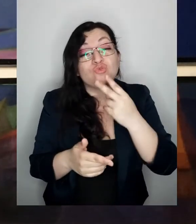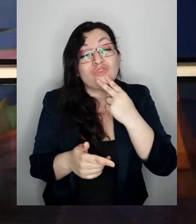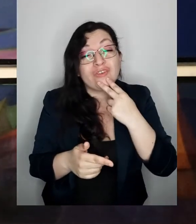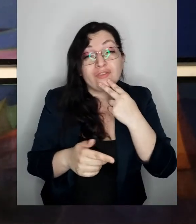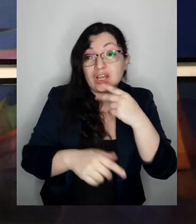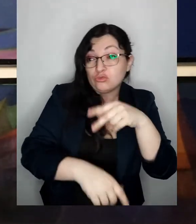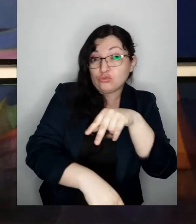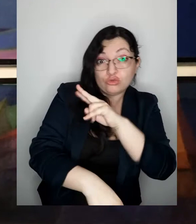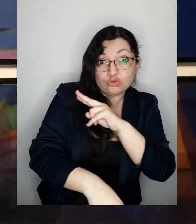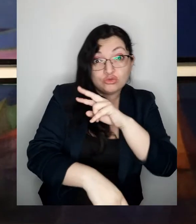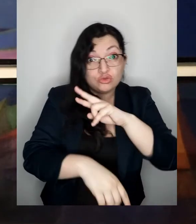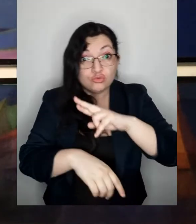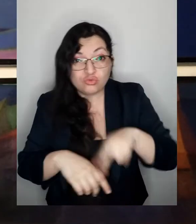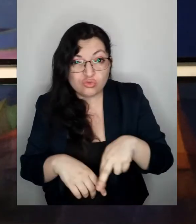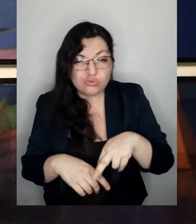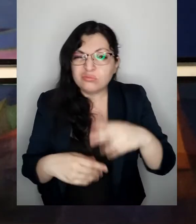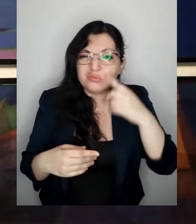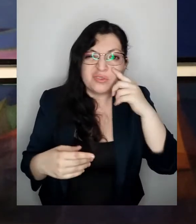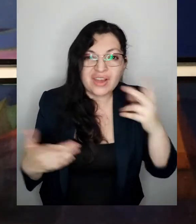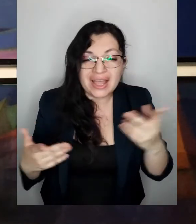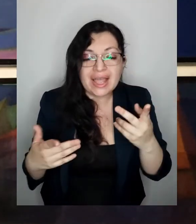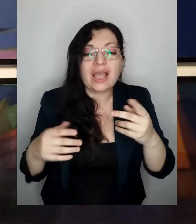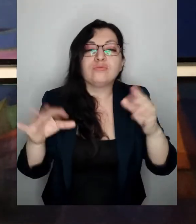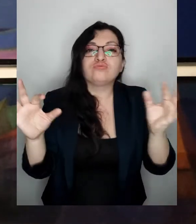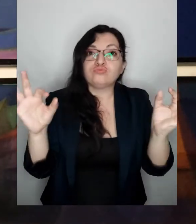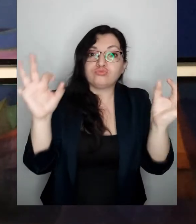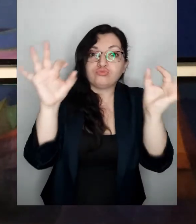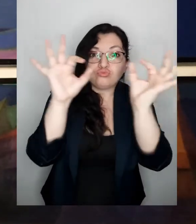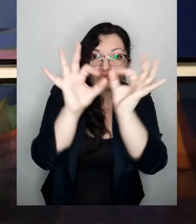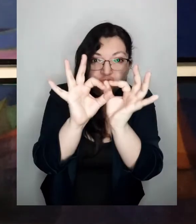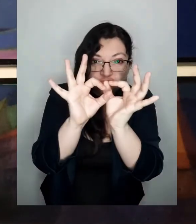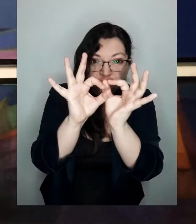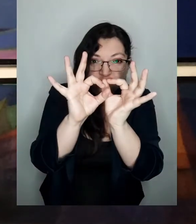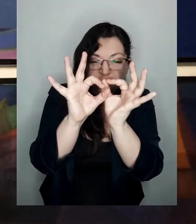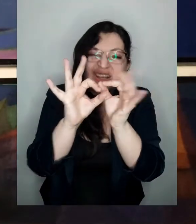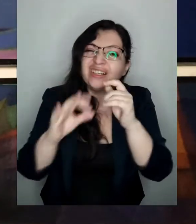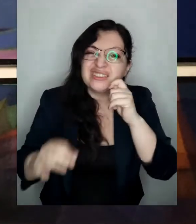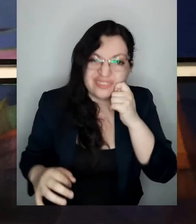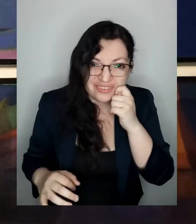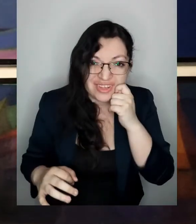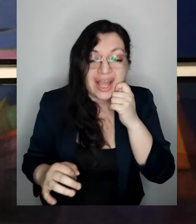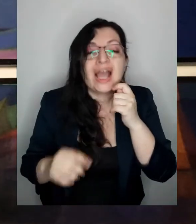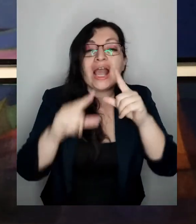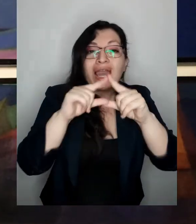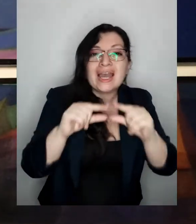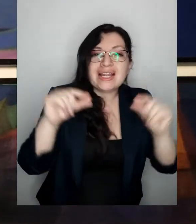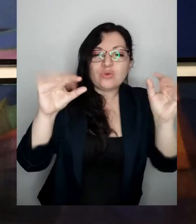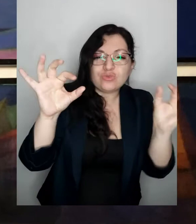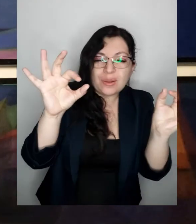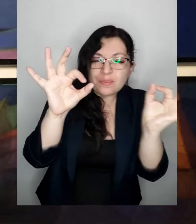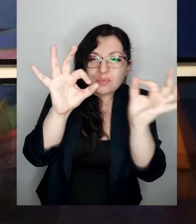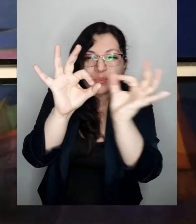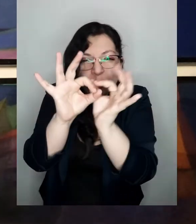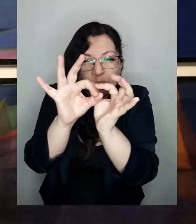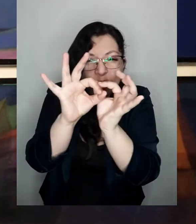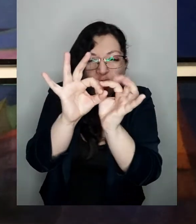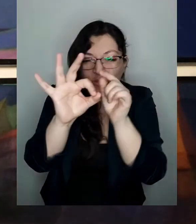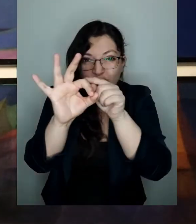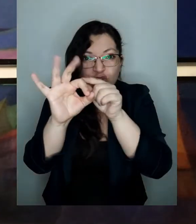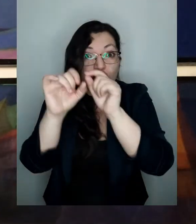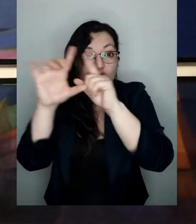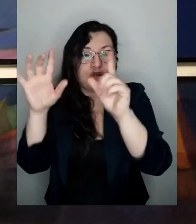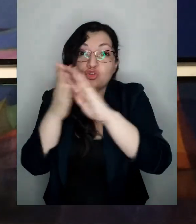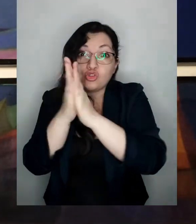al sur lo que vas a ver es un eclipse parcial que significa que la luna tapa solamente una parte del sol